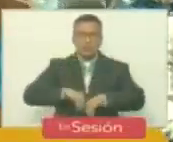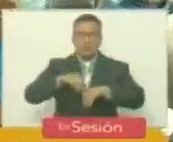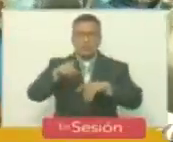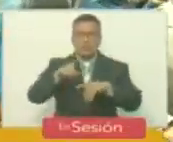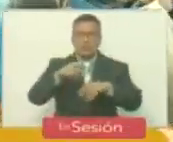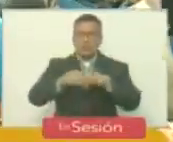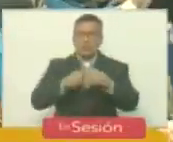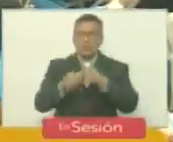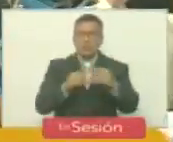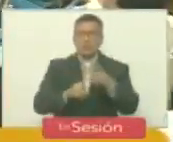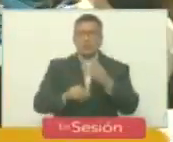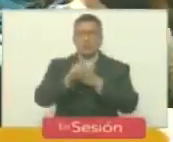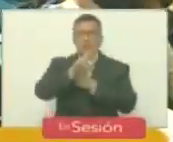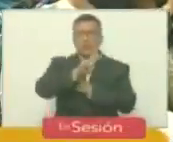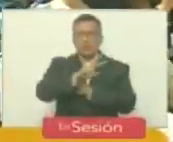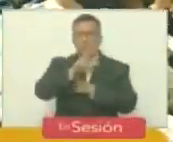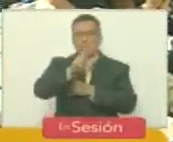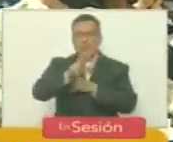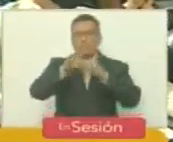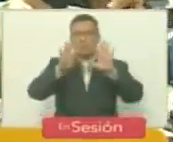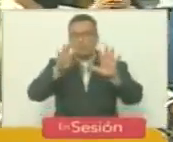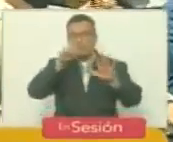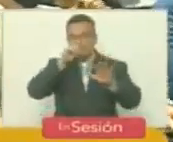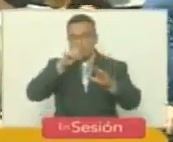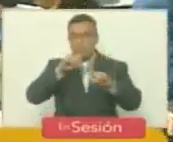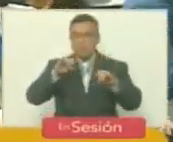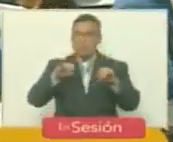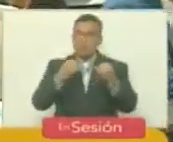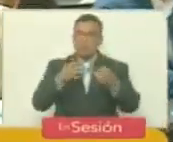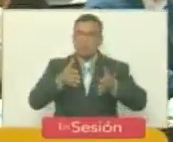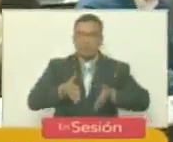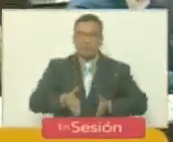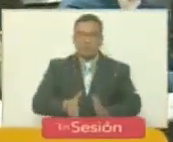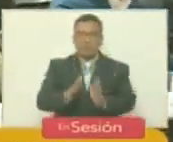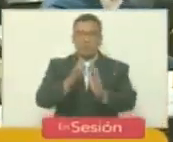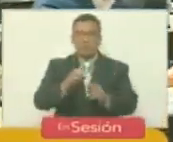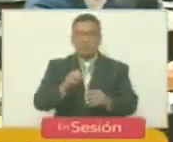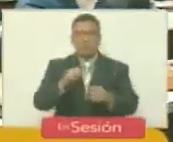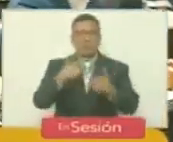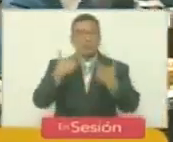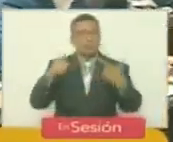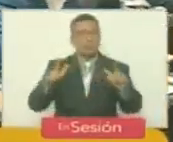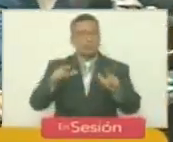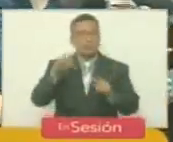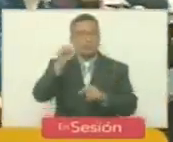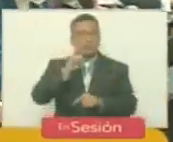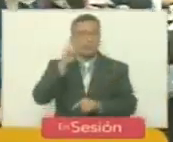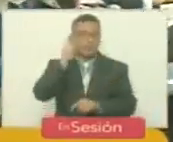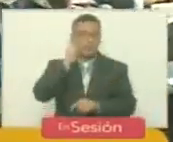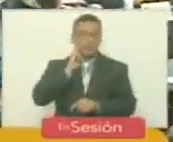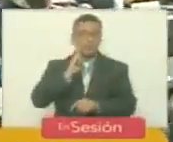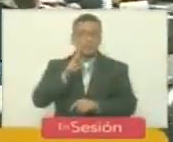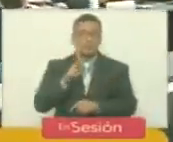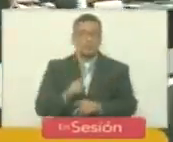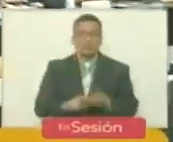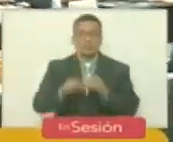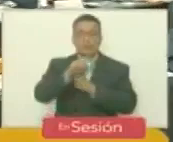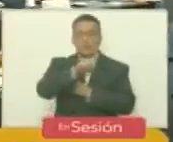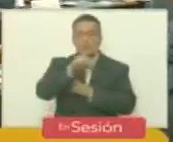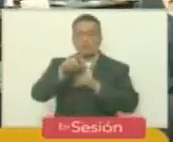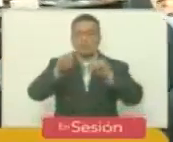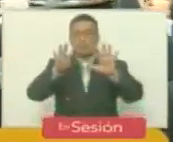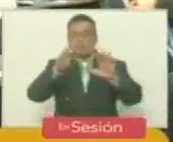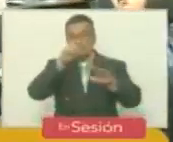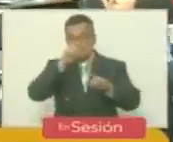motivo a los 239 años del natalicio del libertador Simón Bolívar, 119